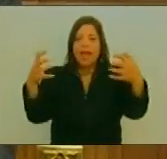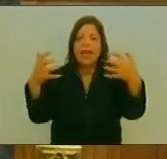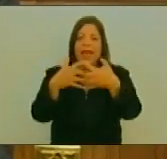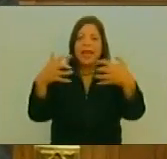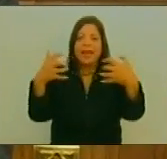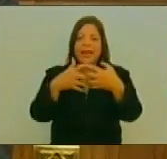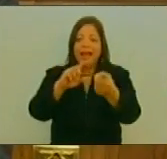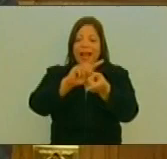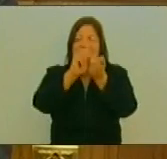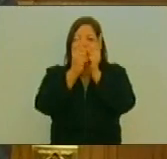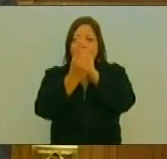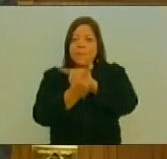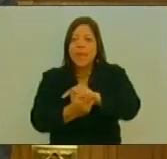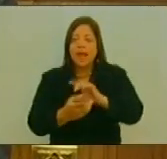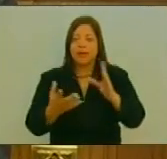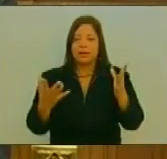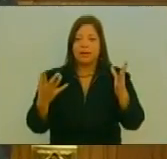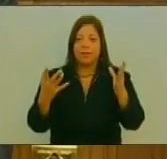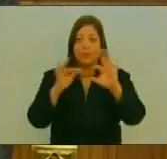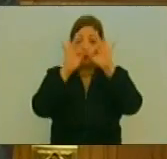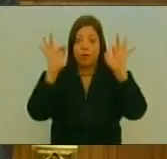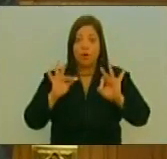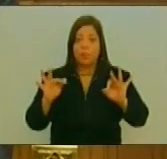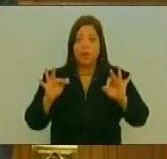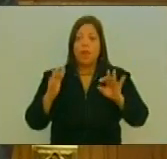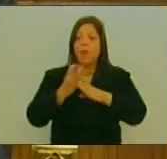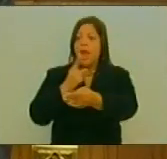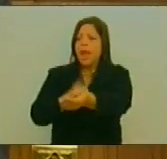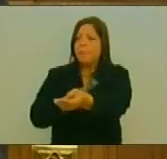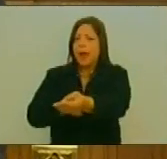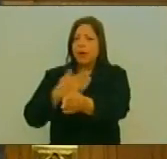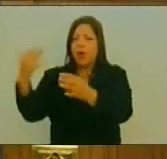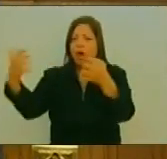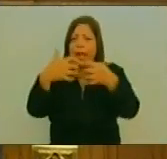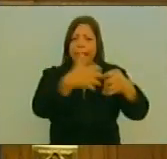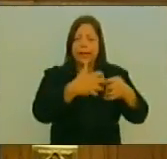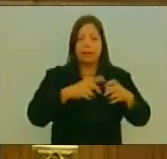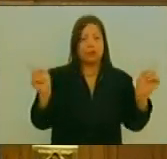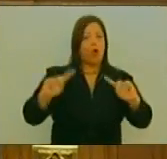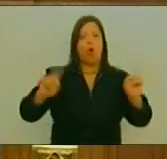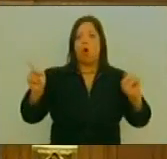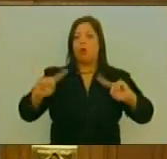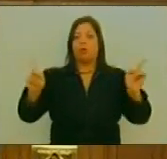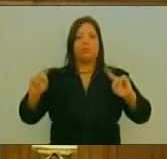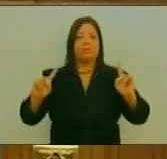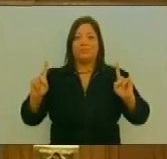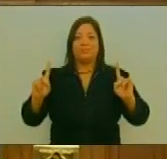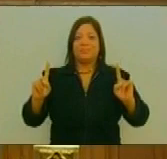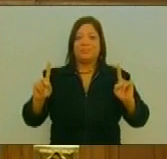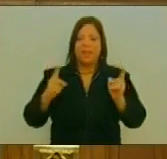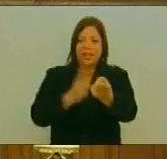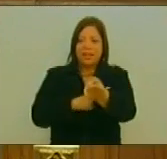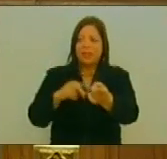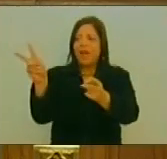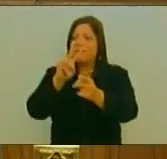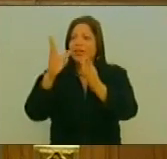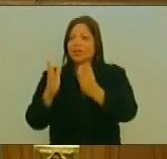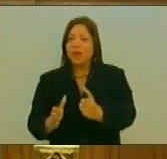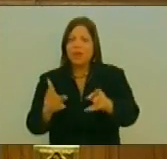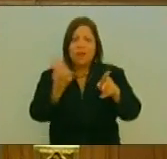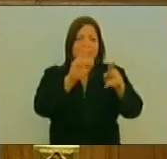De que no fuera Una guerra Entre hermanos Una guerra Entre venezolanos